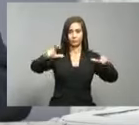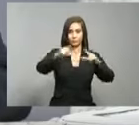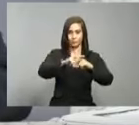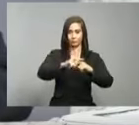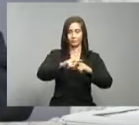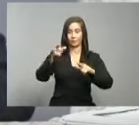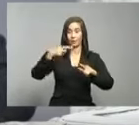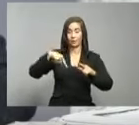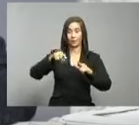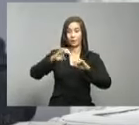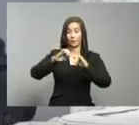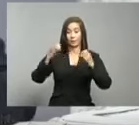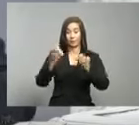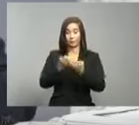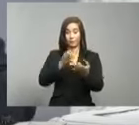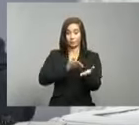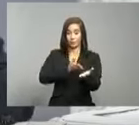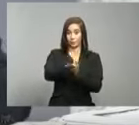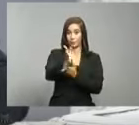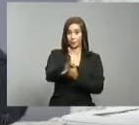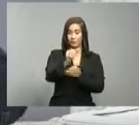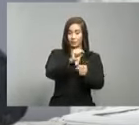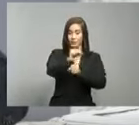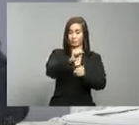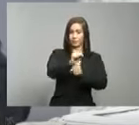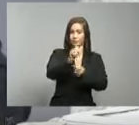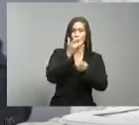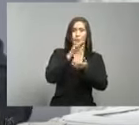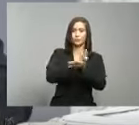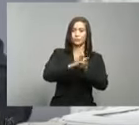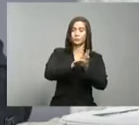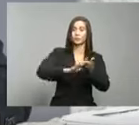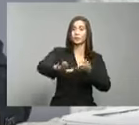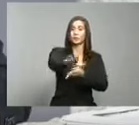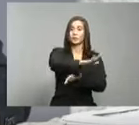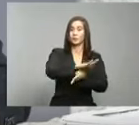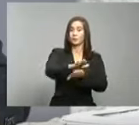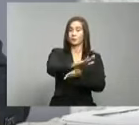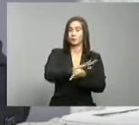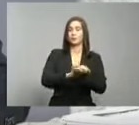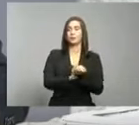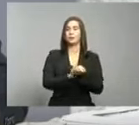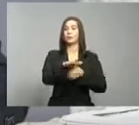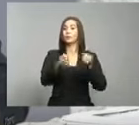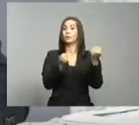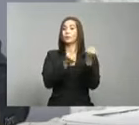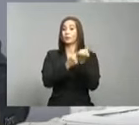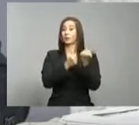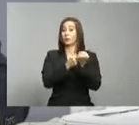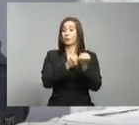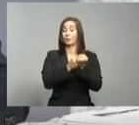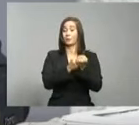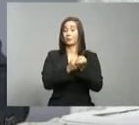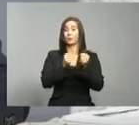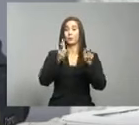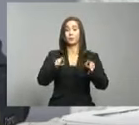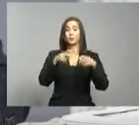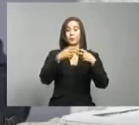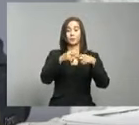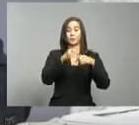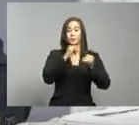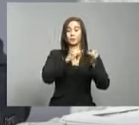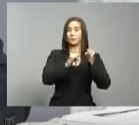ya planificada y que será llevada a cabo en conjunto con el empresariado local.